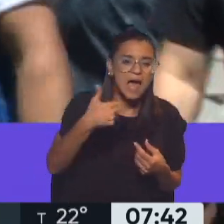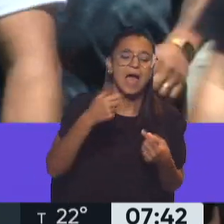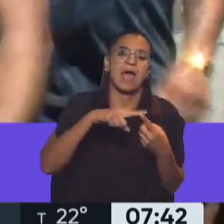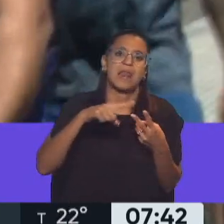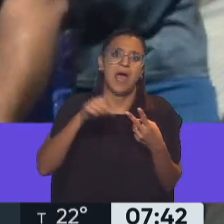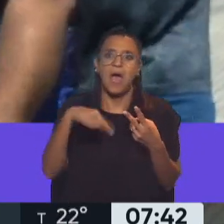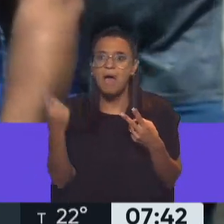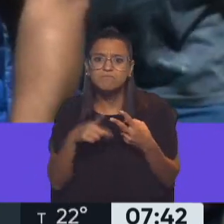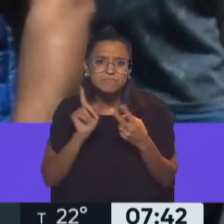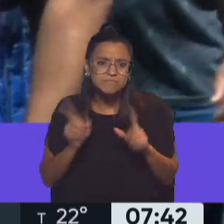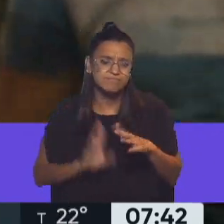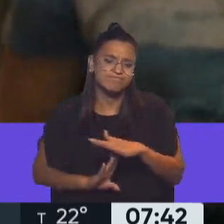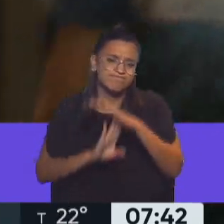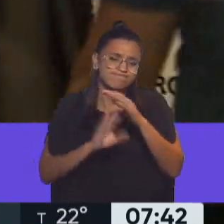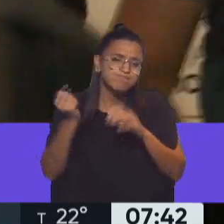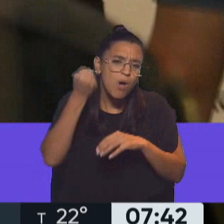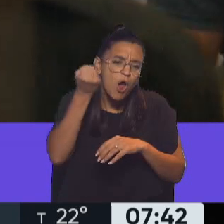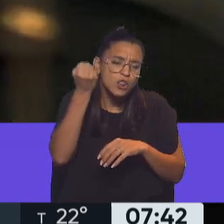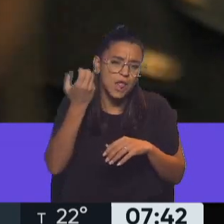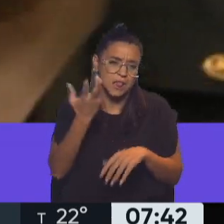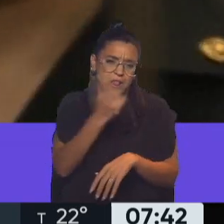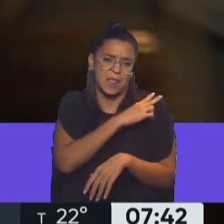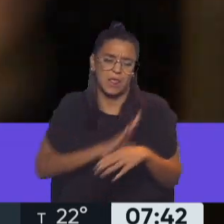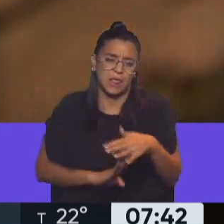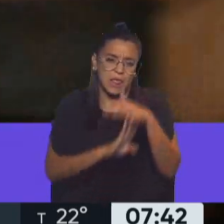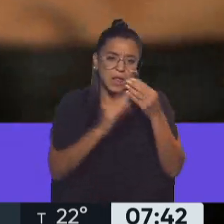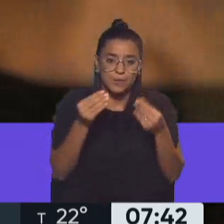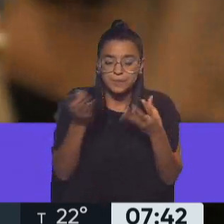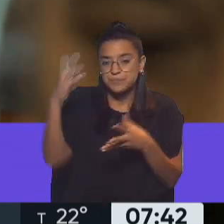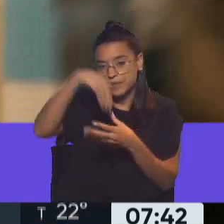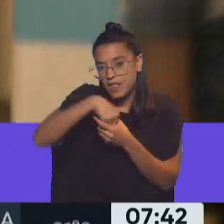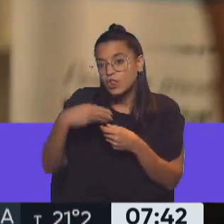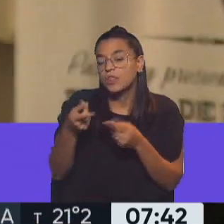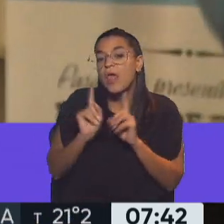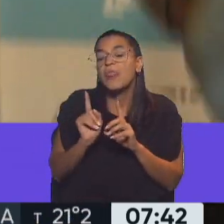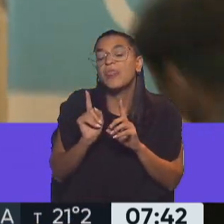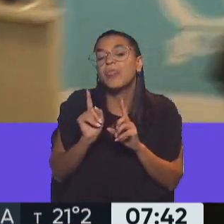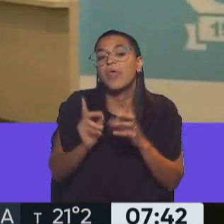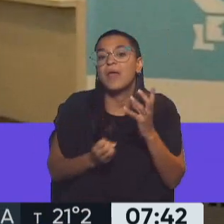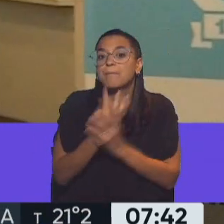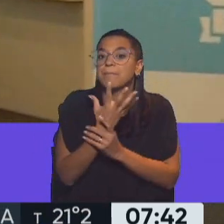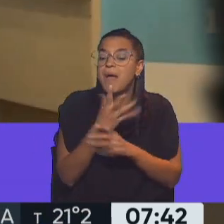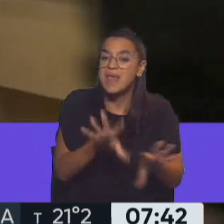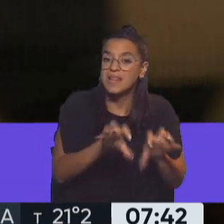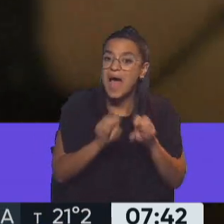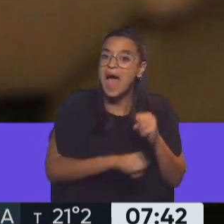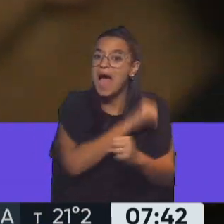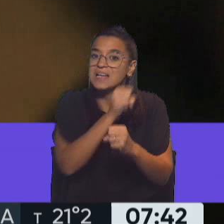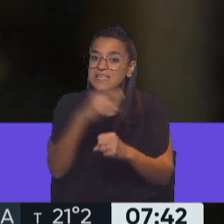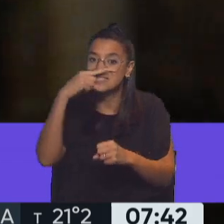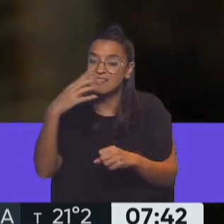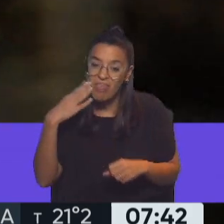altos mandos que realmente estuvieron dentro de lo que fue el procedimiento desde la mañana temprano y hasta las 7 de la tarde.